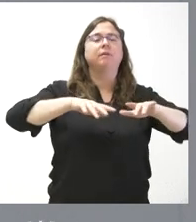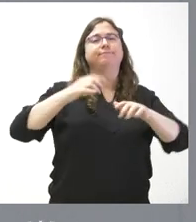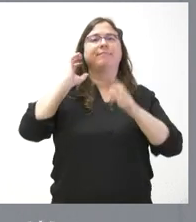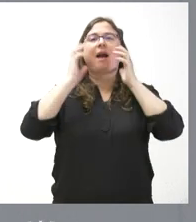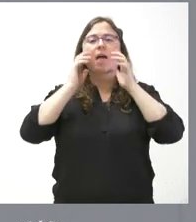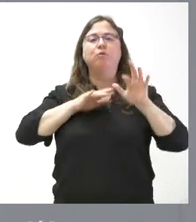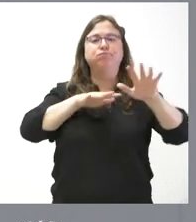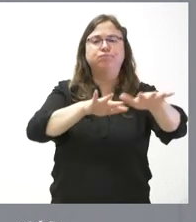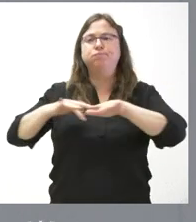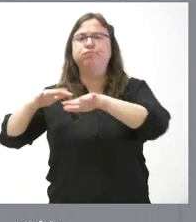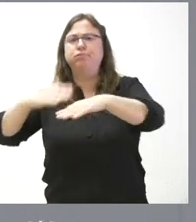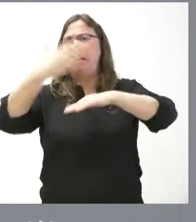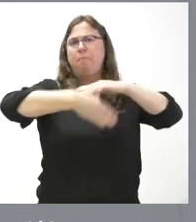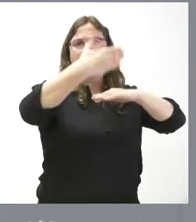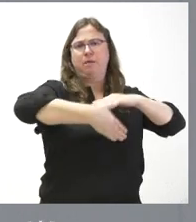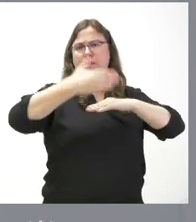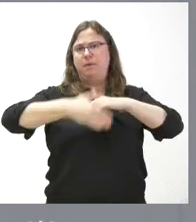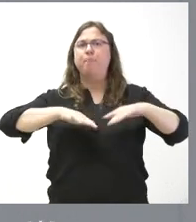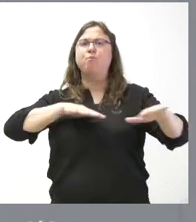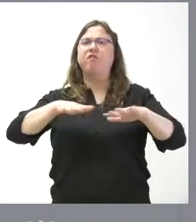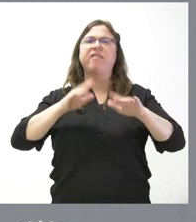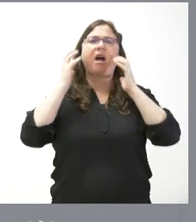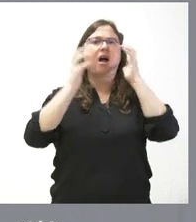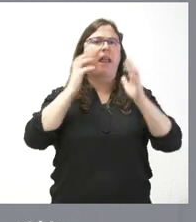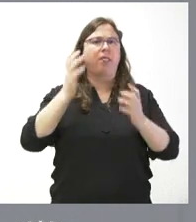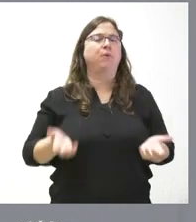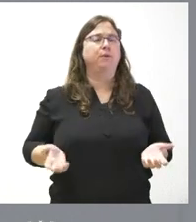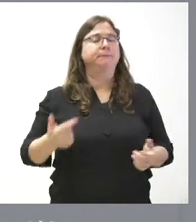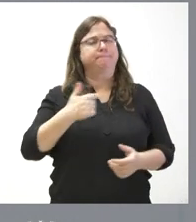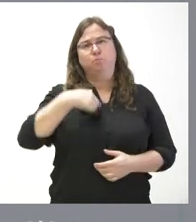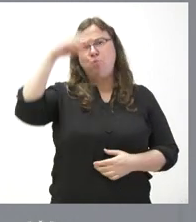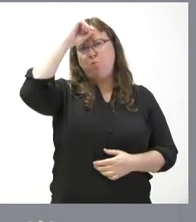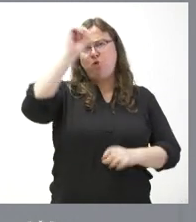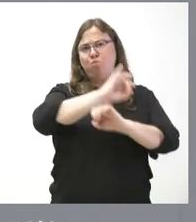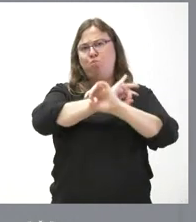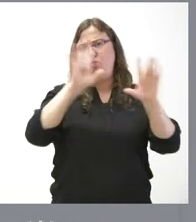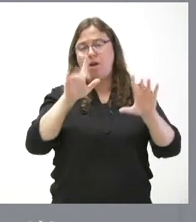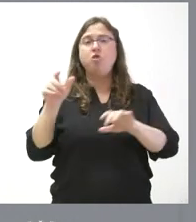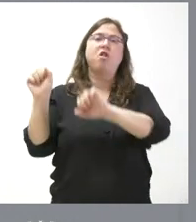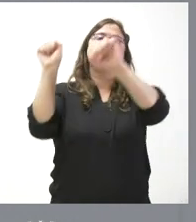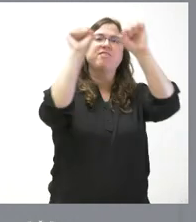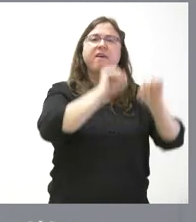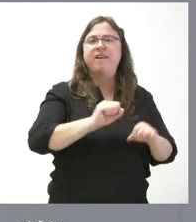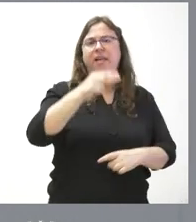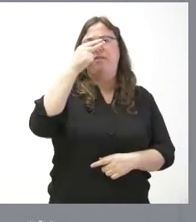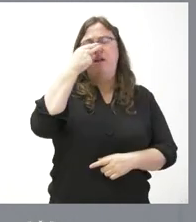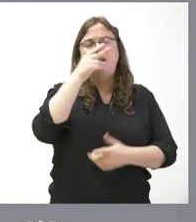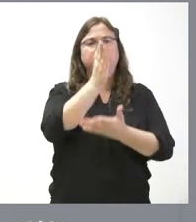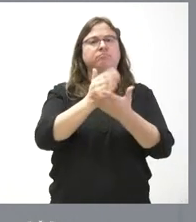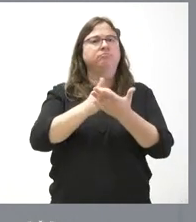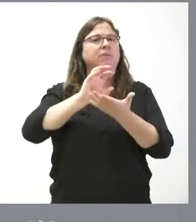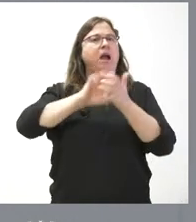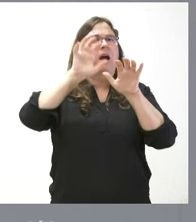comunidad autónoma. Nuestro planteamiento es muy claro, defender siempre los intereses de Castilla y León y atender siempre